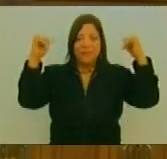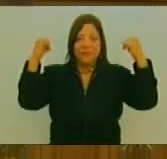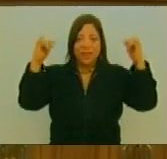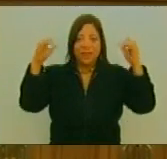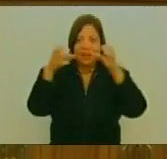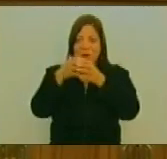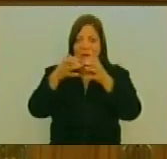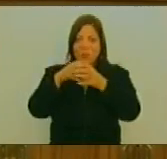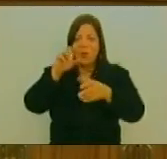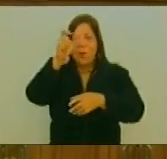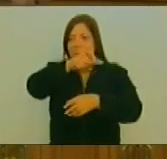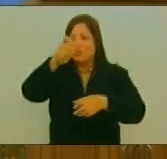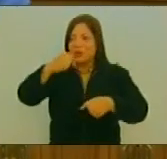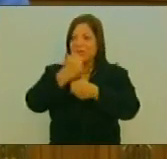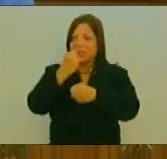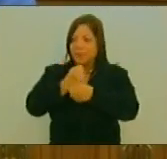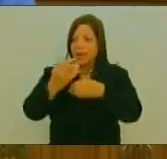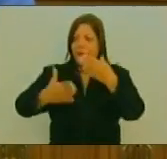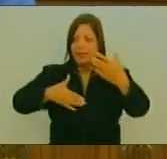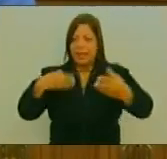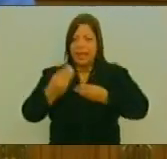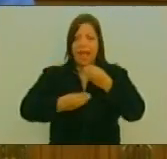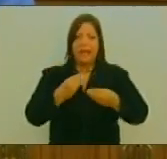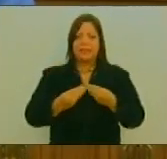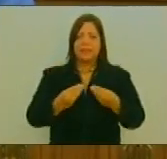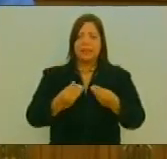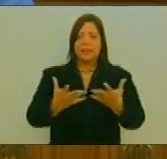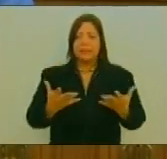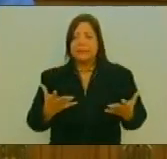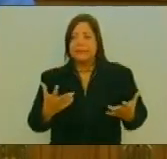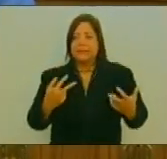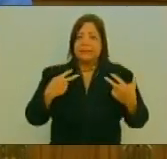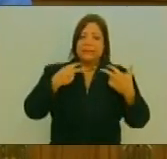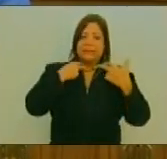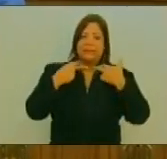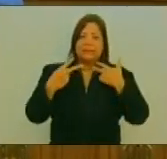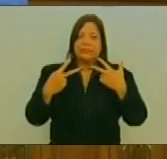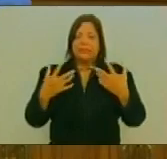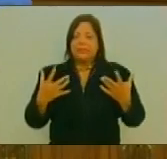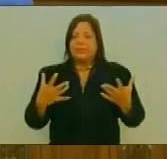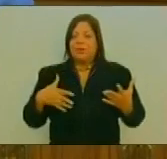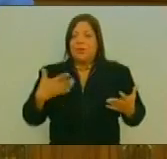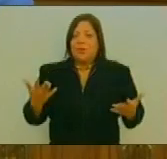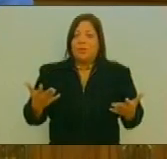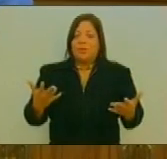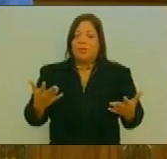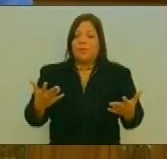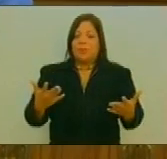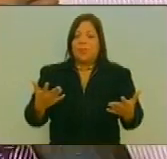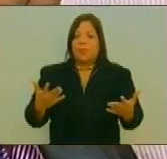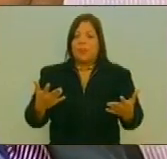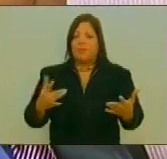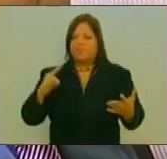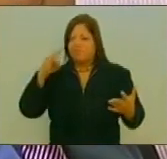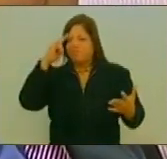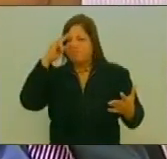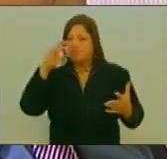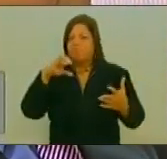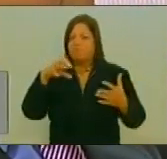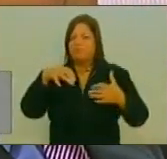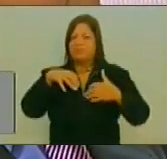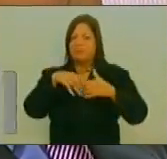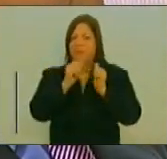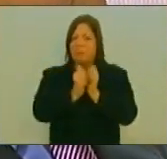trabajadores Que participaron De otras latitudes Y producto De esas Diabólicas Colecciones